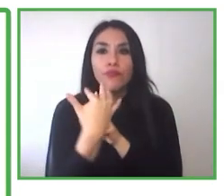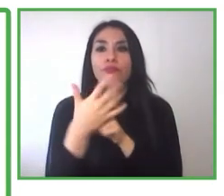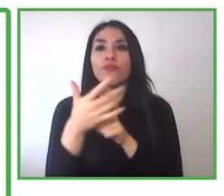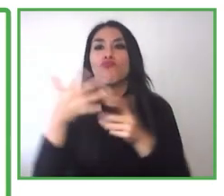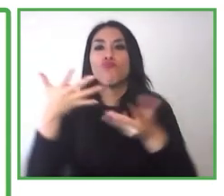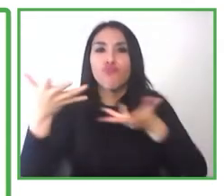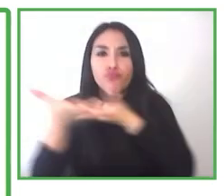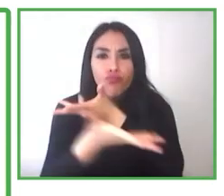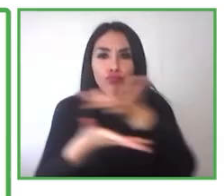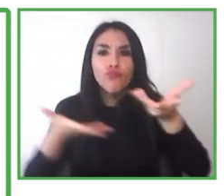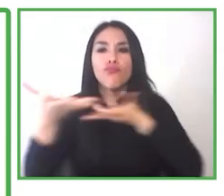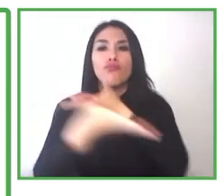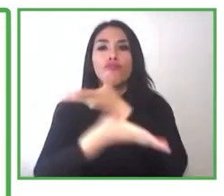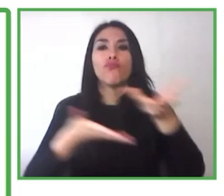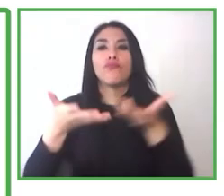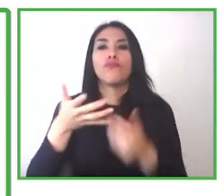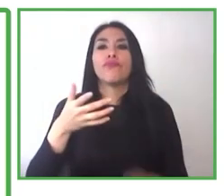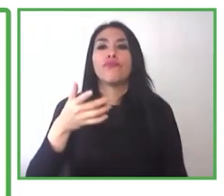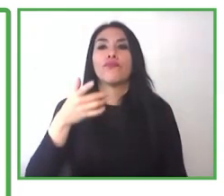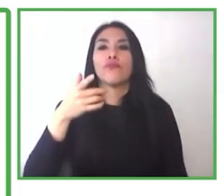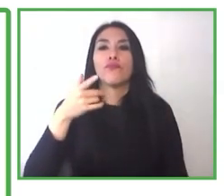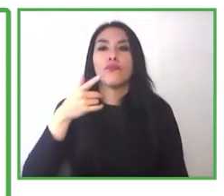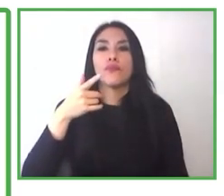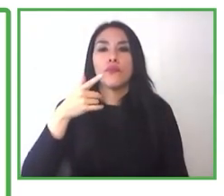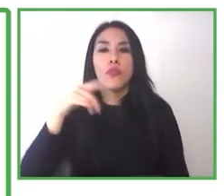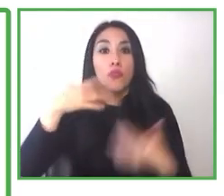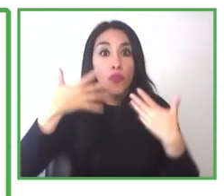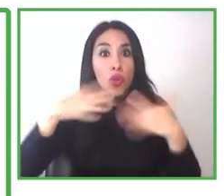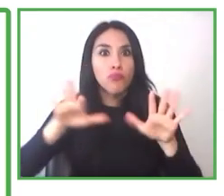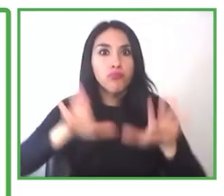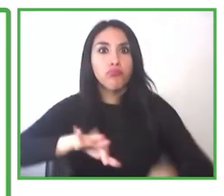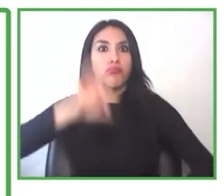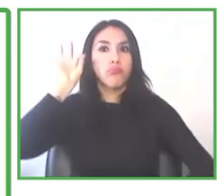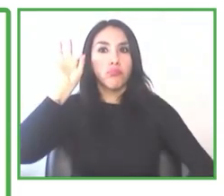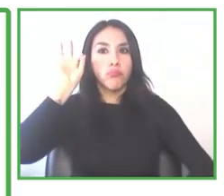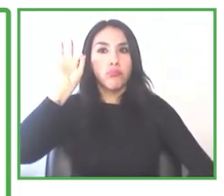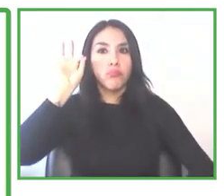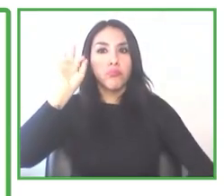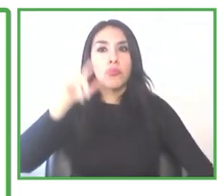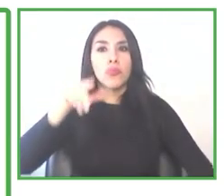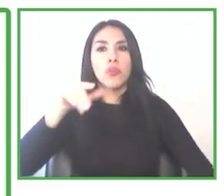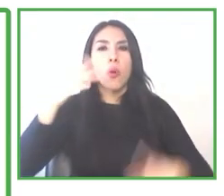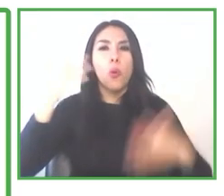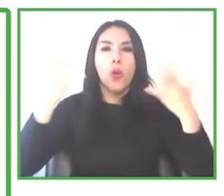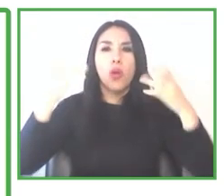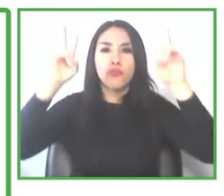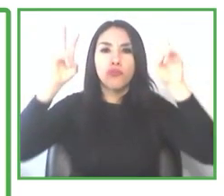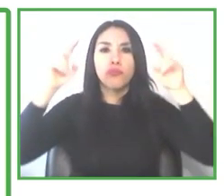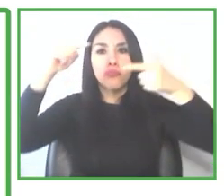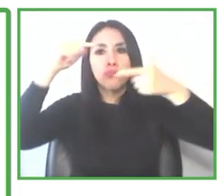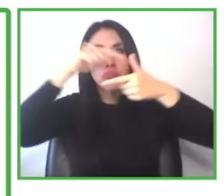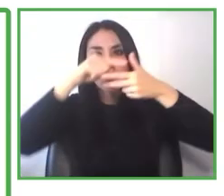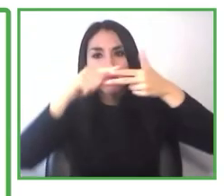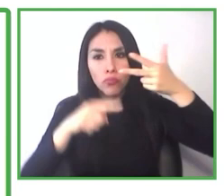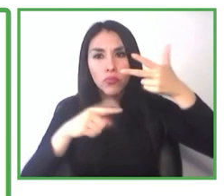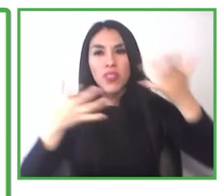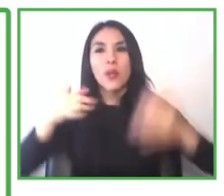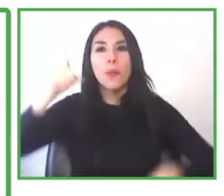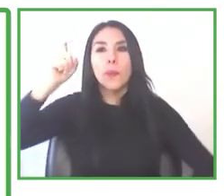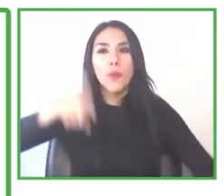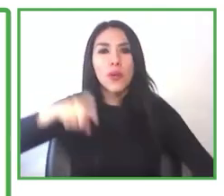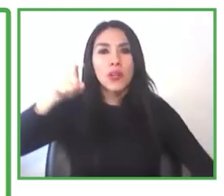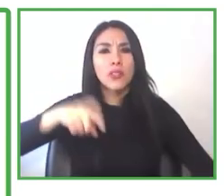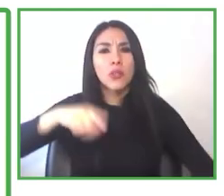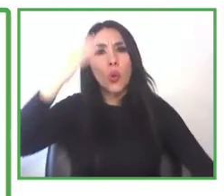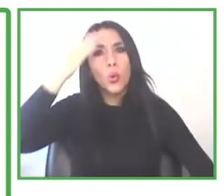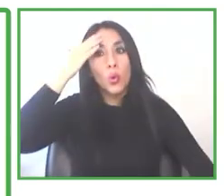para decir cuáles son esas competencias. Tenemos más de 900 competencias que ustedes pueden